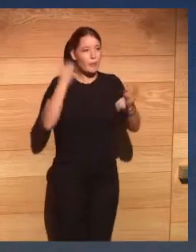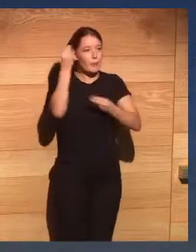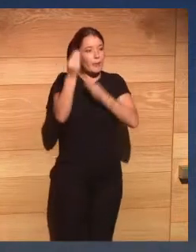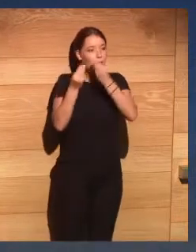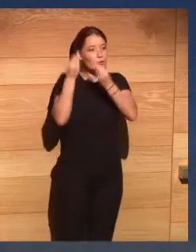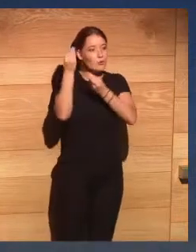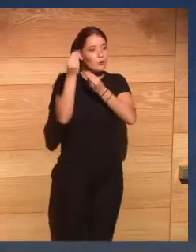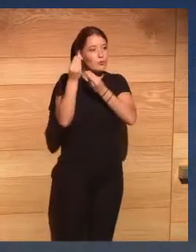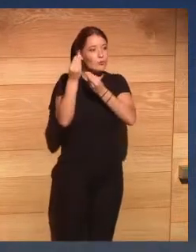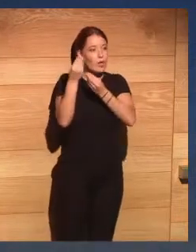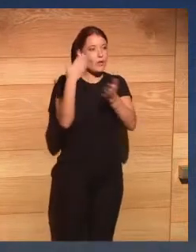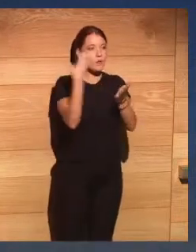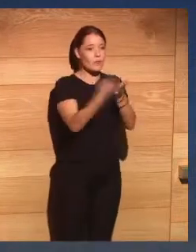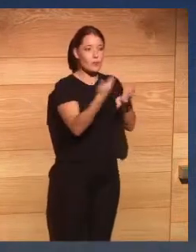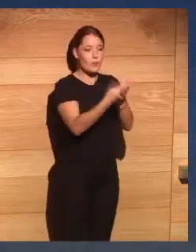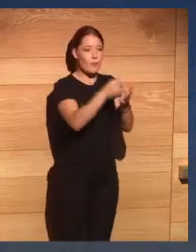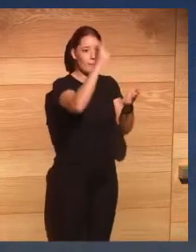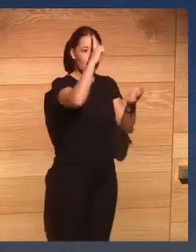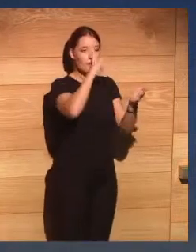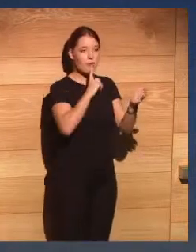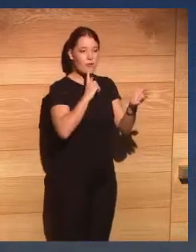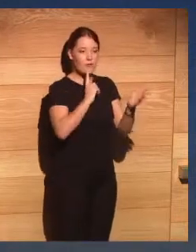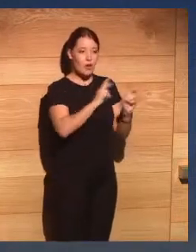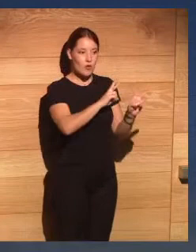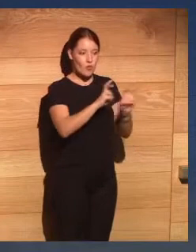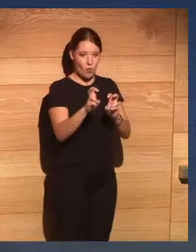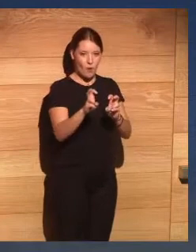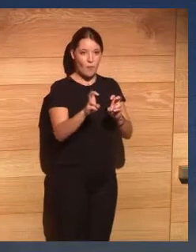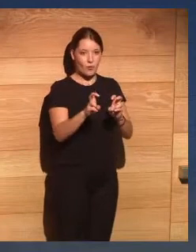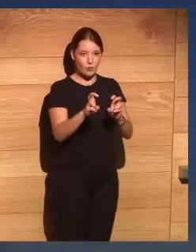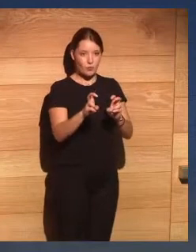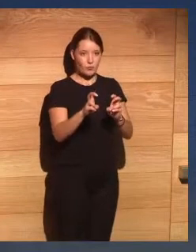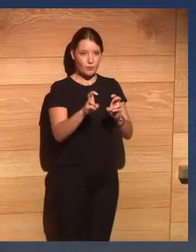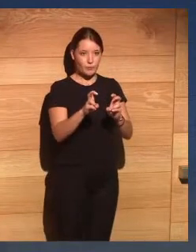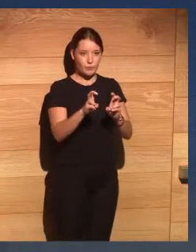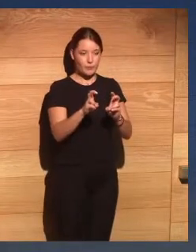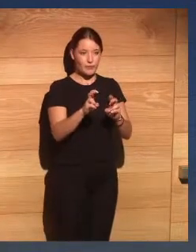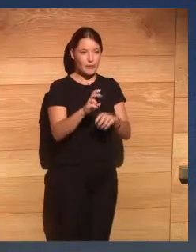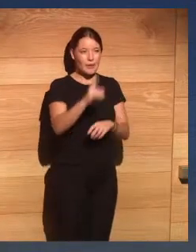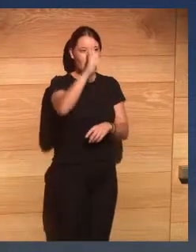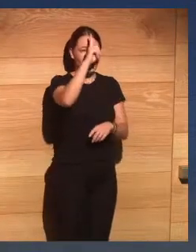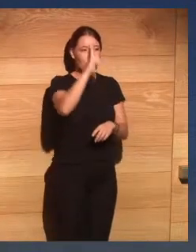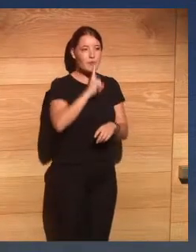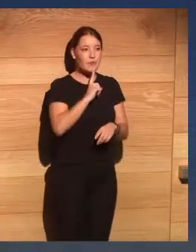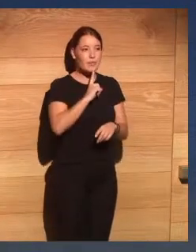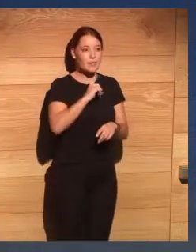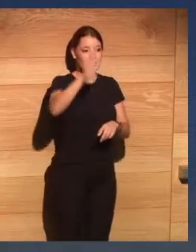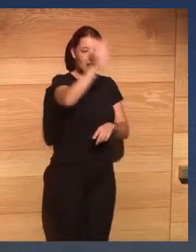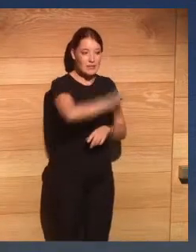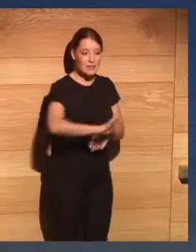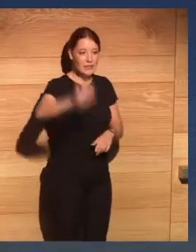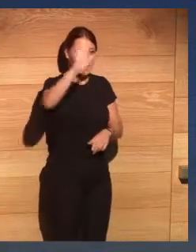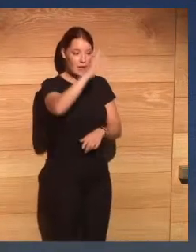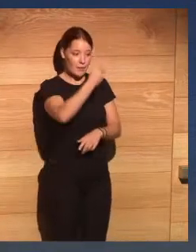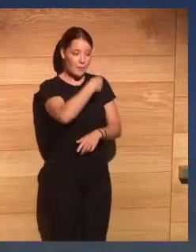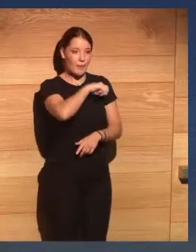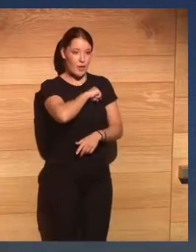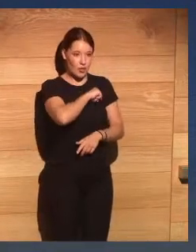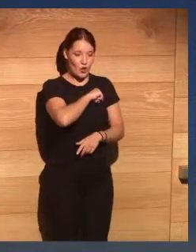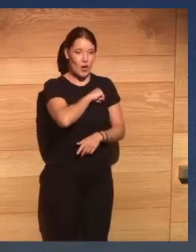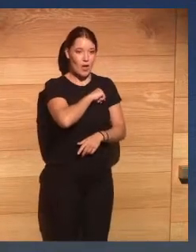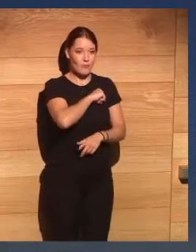los nuevos perfiles que deberían formar nuestra nación española para